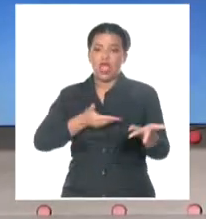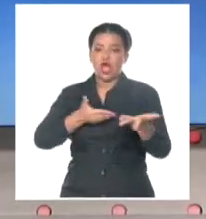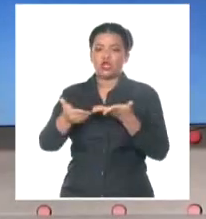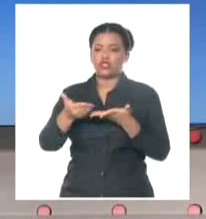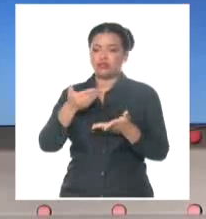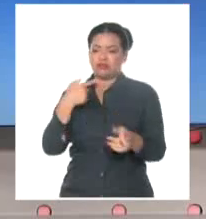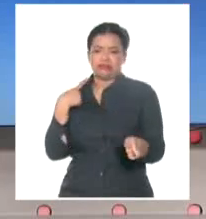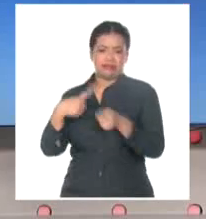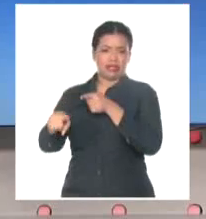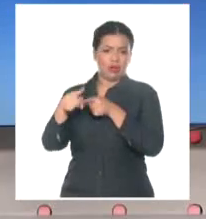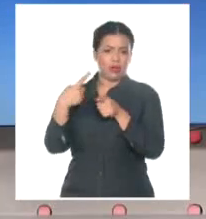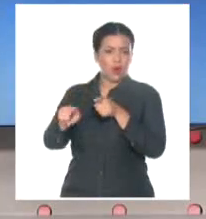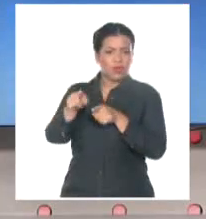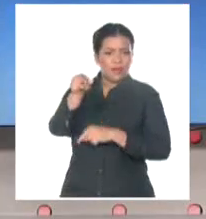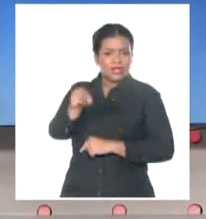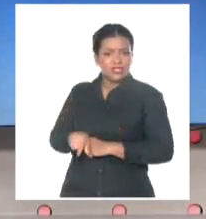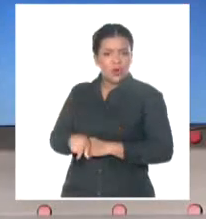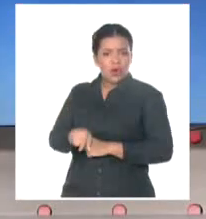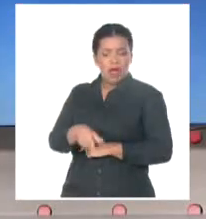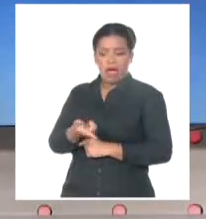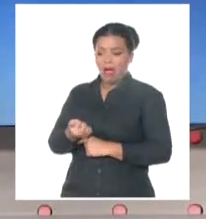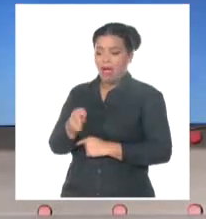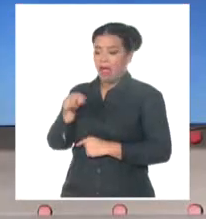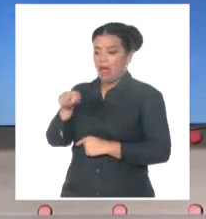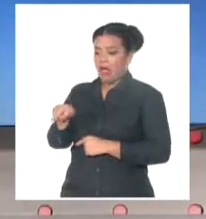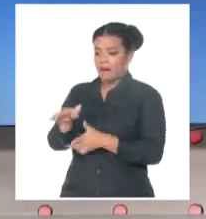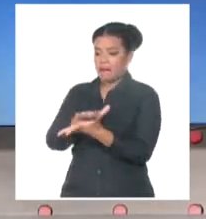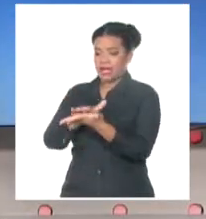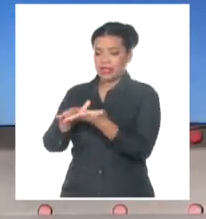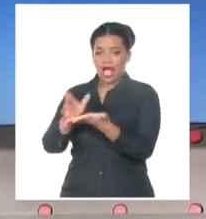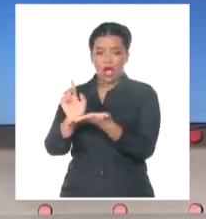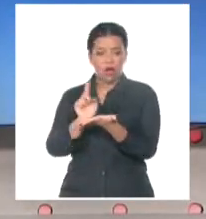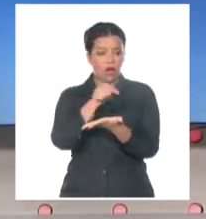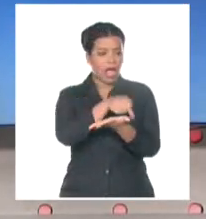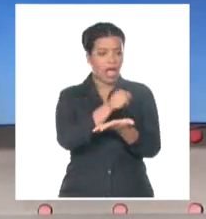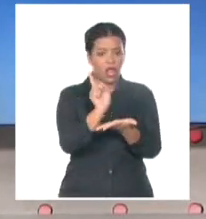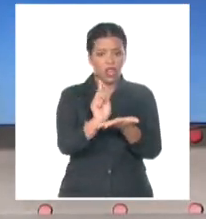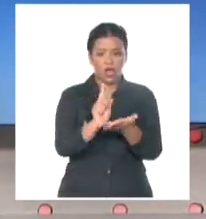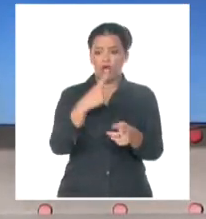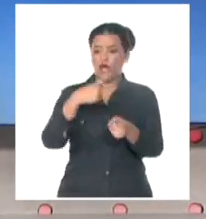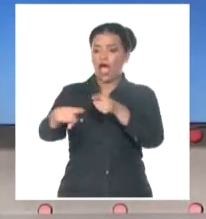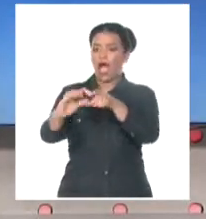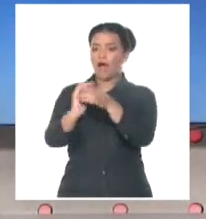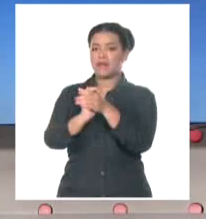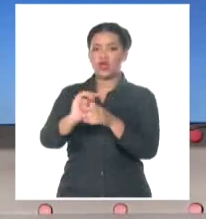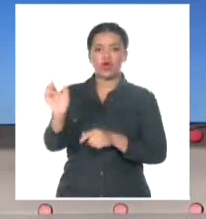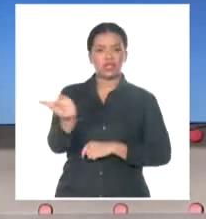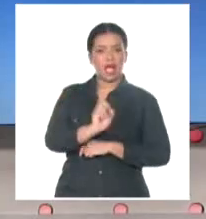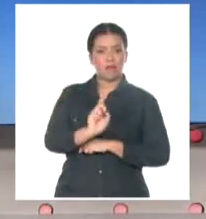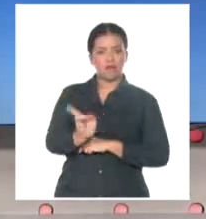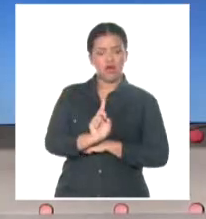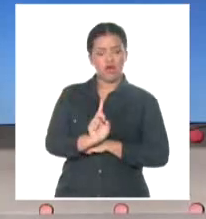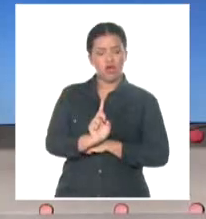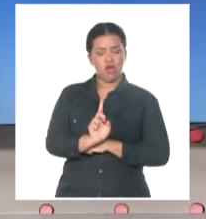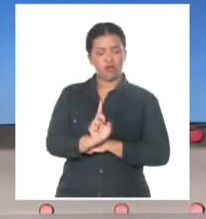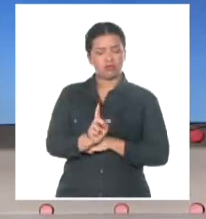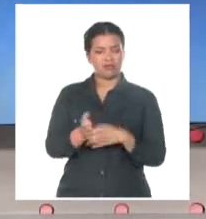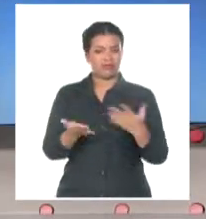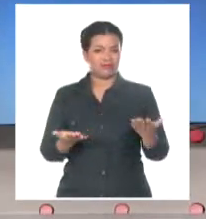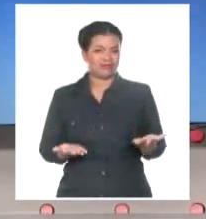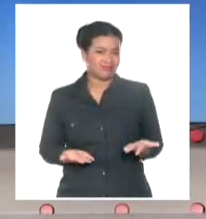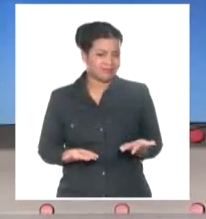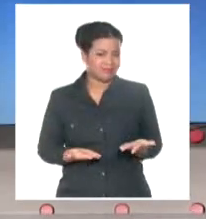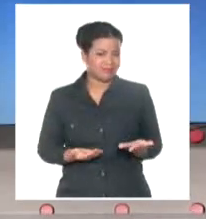que no es ni Juan que prestó el dinero, ni Pedro que lo recibió, y si además ese extraño que viene,